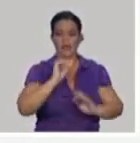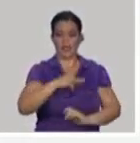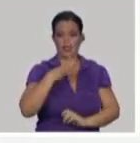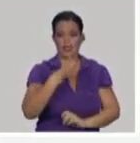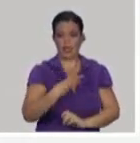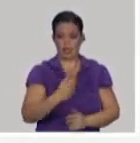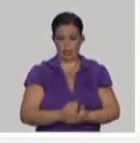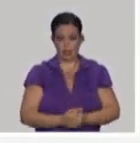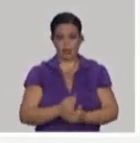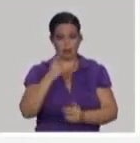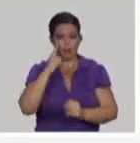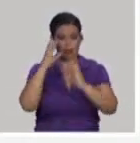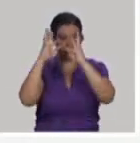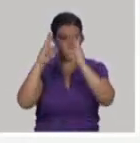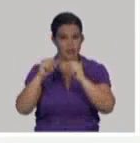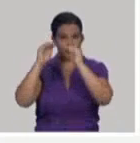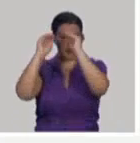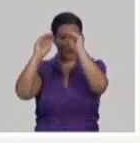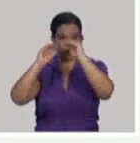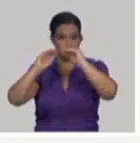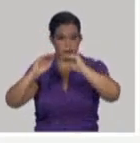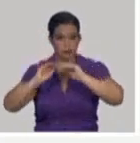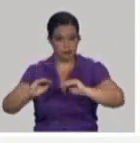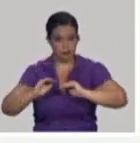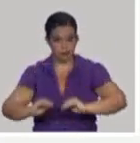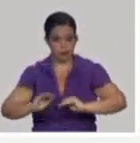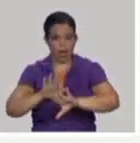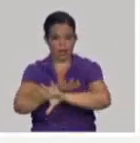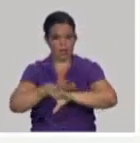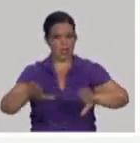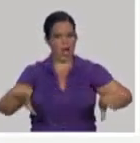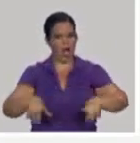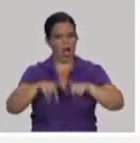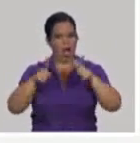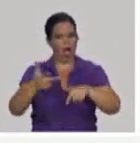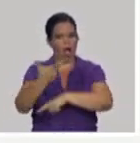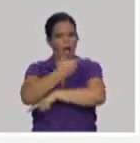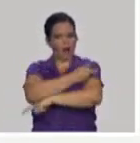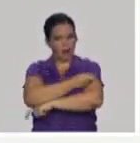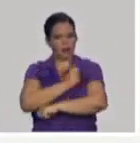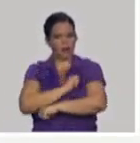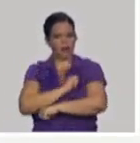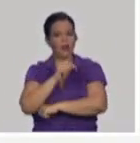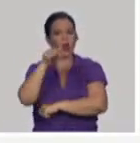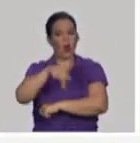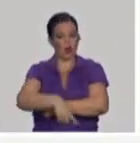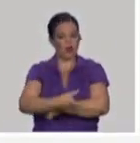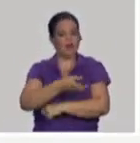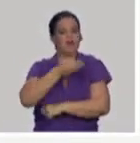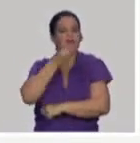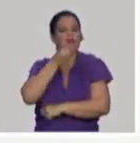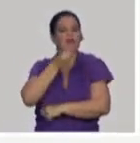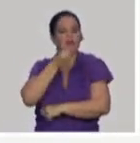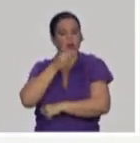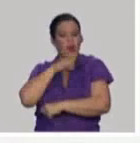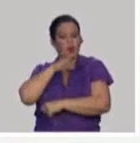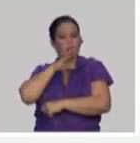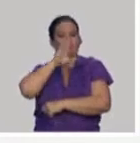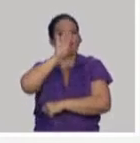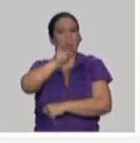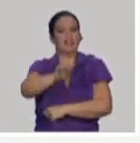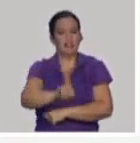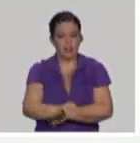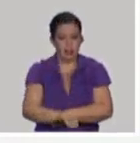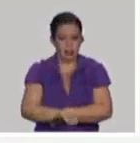es un número significativo de dosis que ya se han aplicado, y eso hoy nos permite decir, y en las láminas se los voy a presentar, que